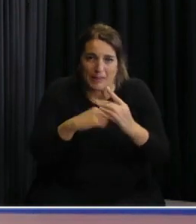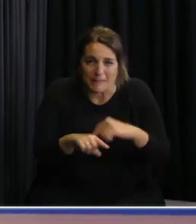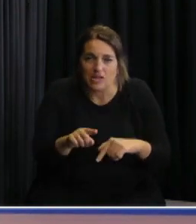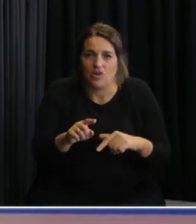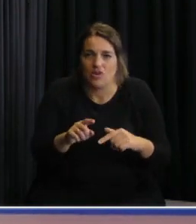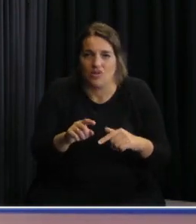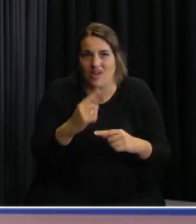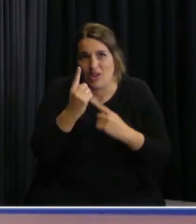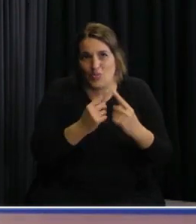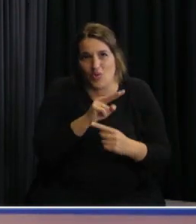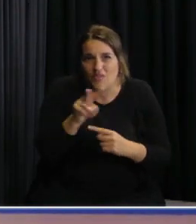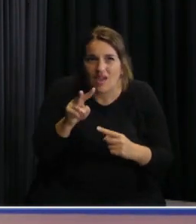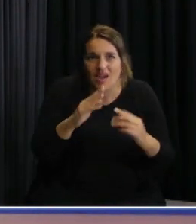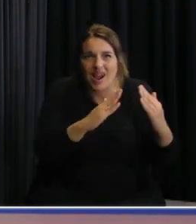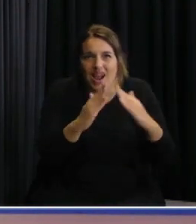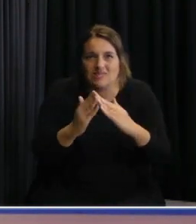características